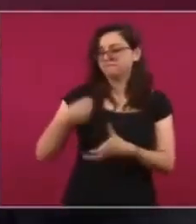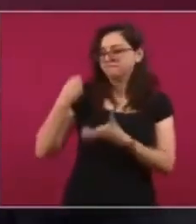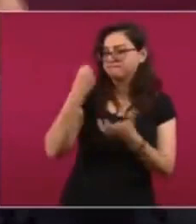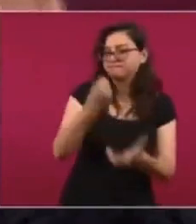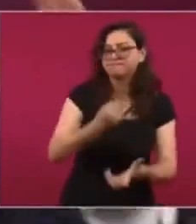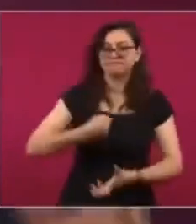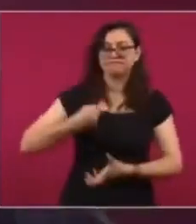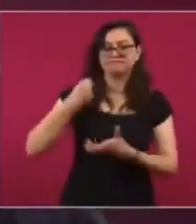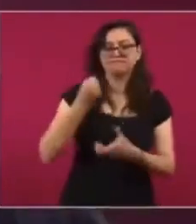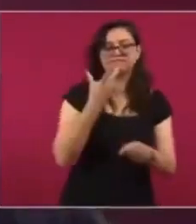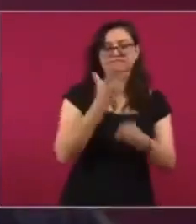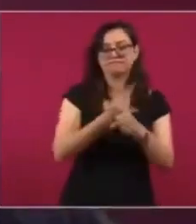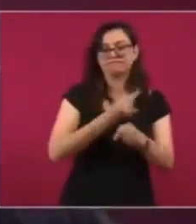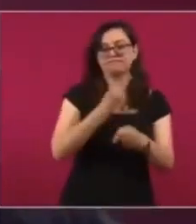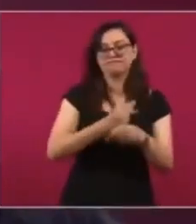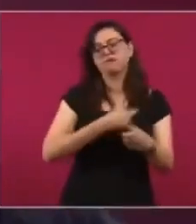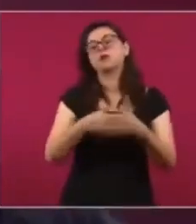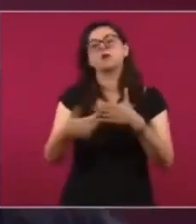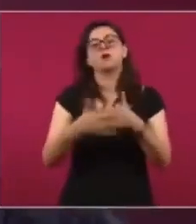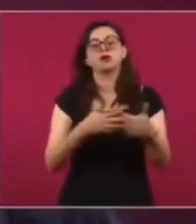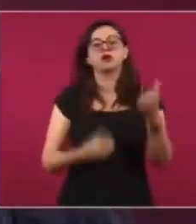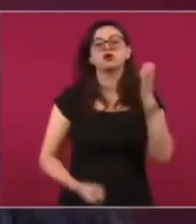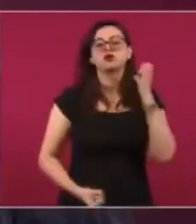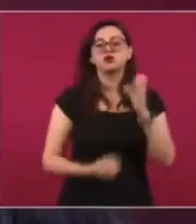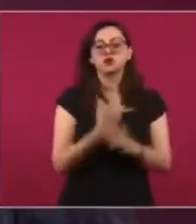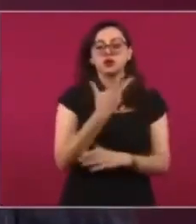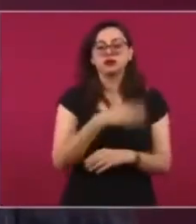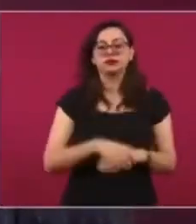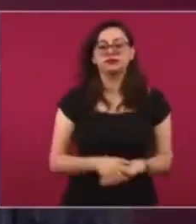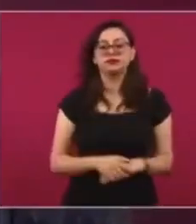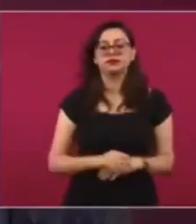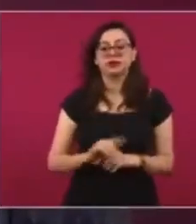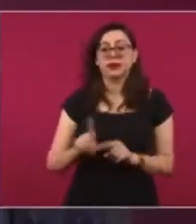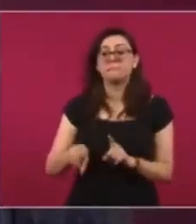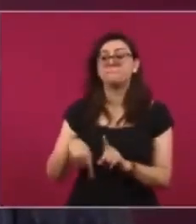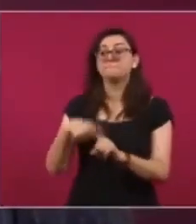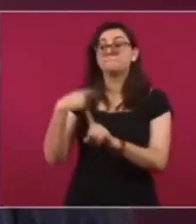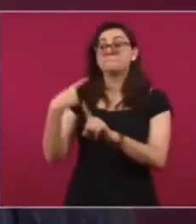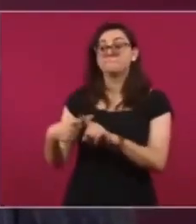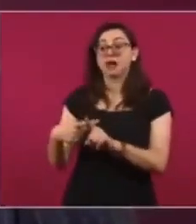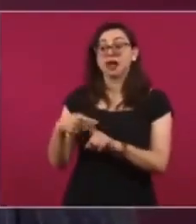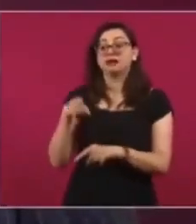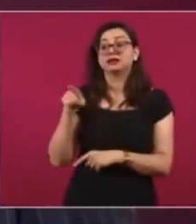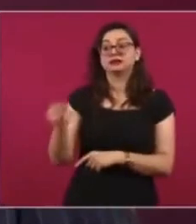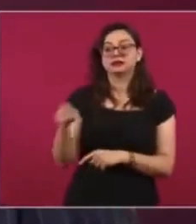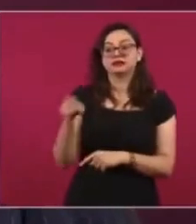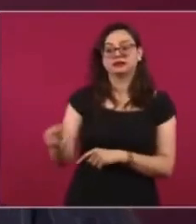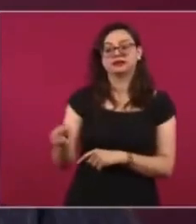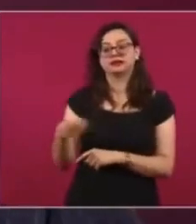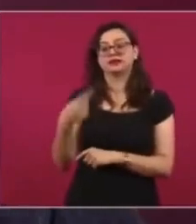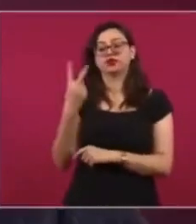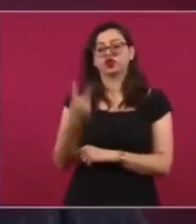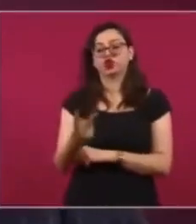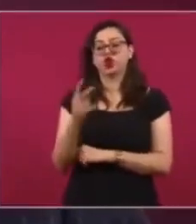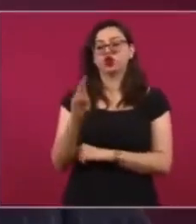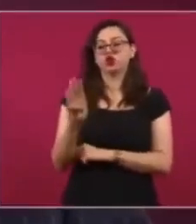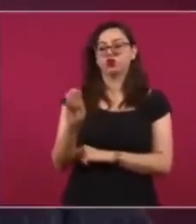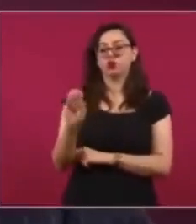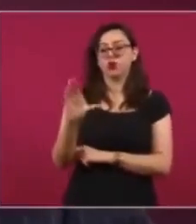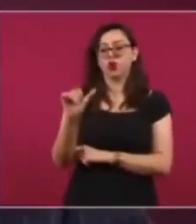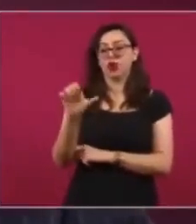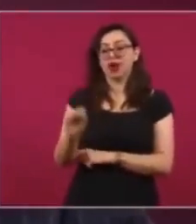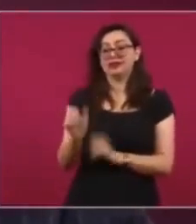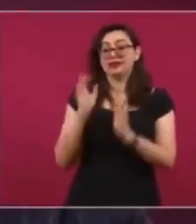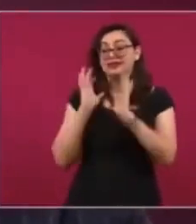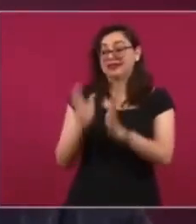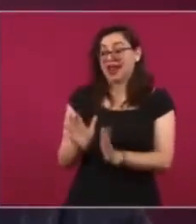en modernizarlas. Y ya va a entrar en julio a producir la de Dos